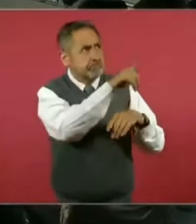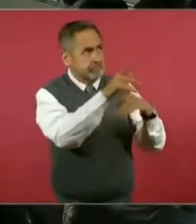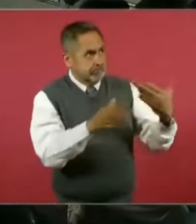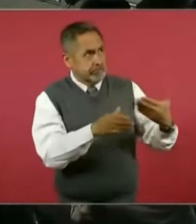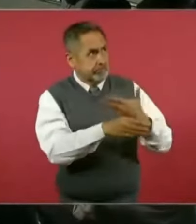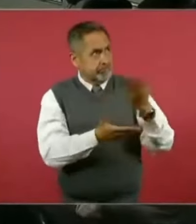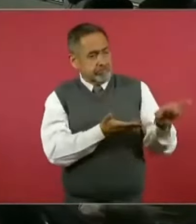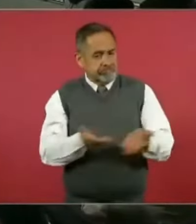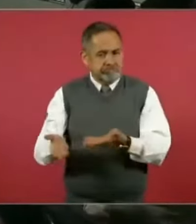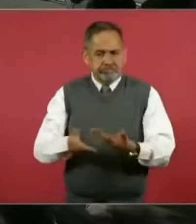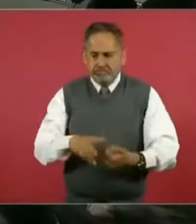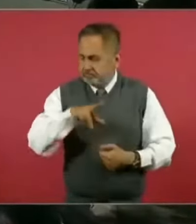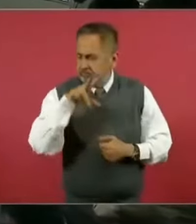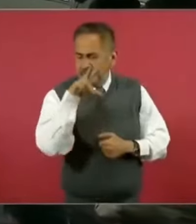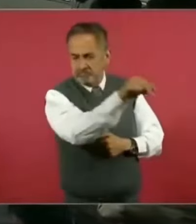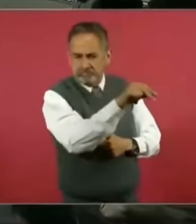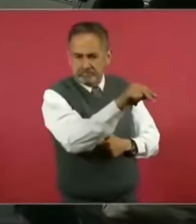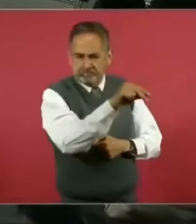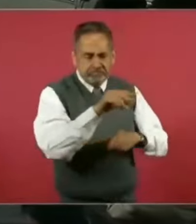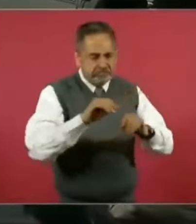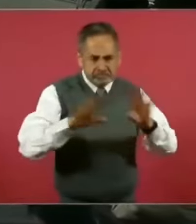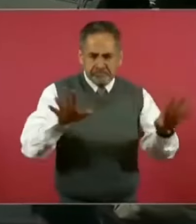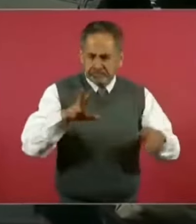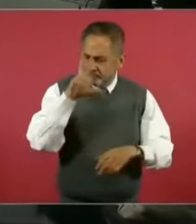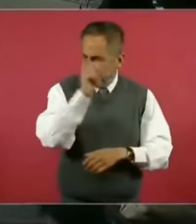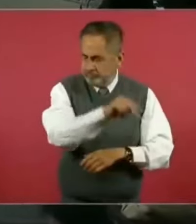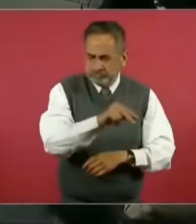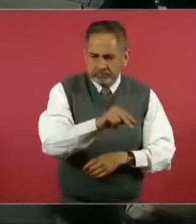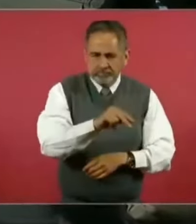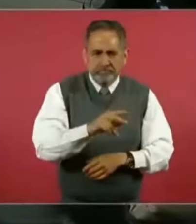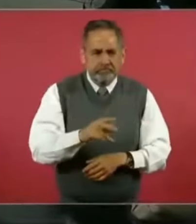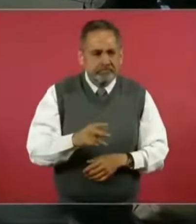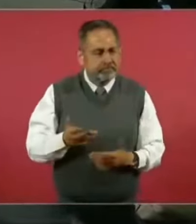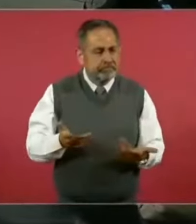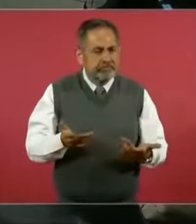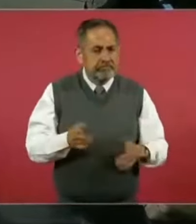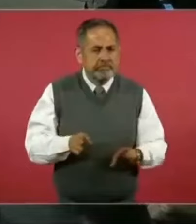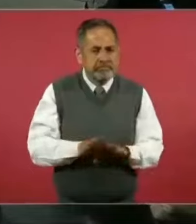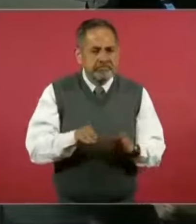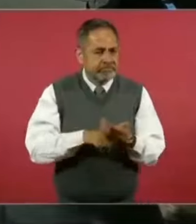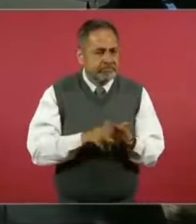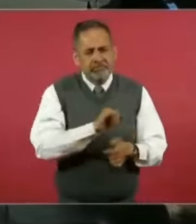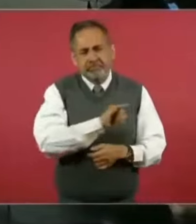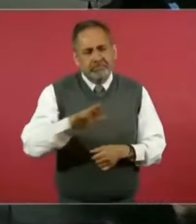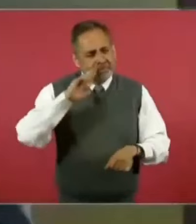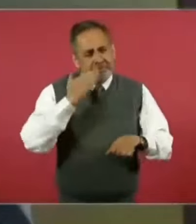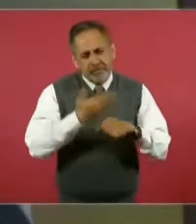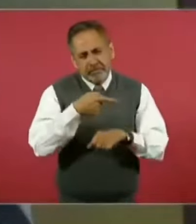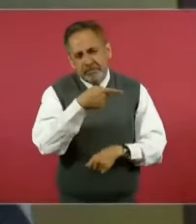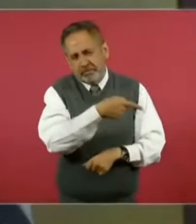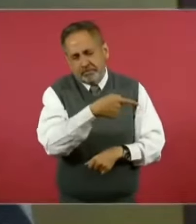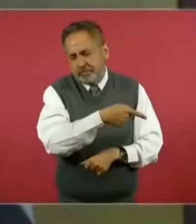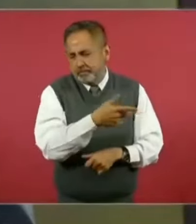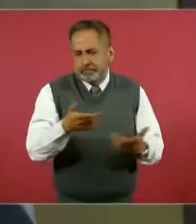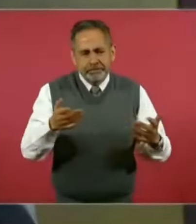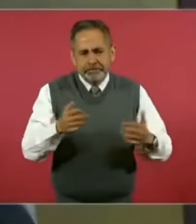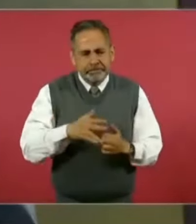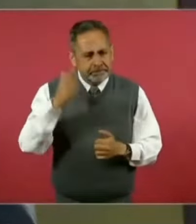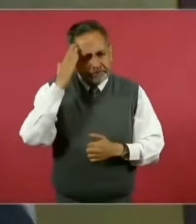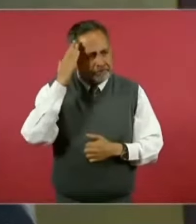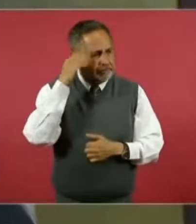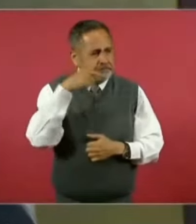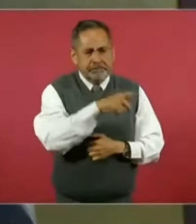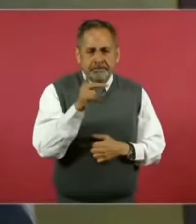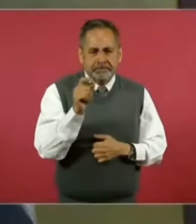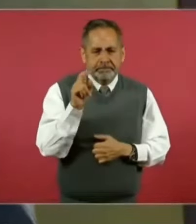muy claro. Sin embargo, es una actitud muy irresponsable del dirigente